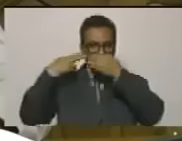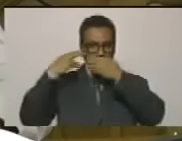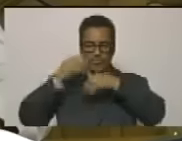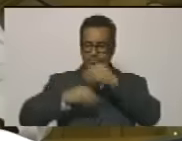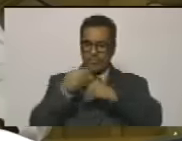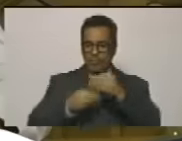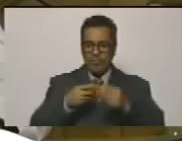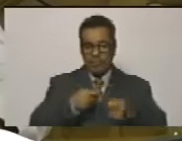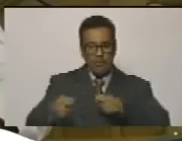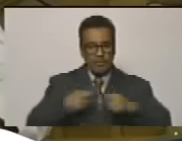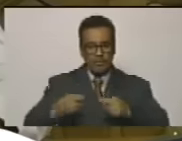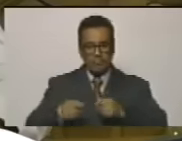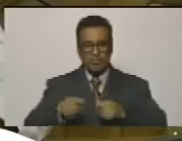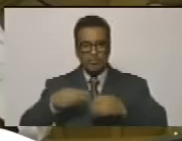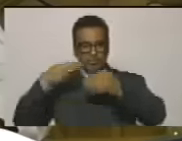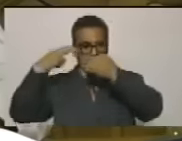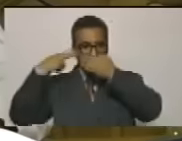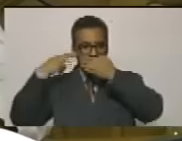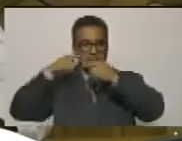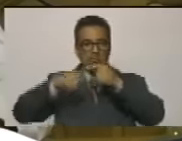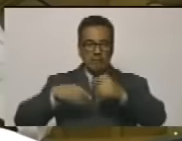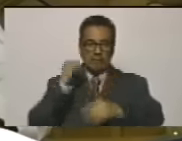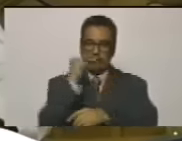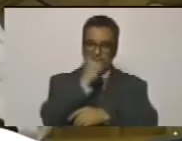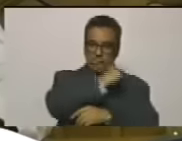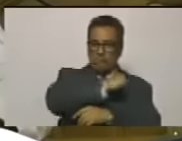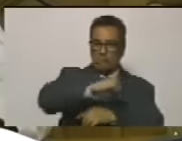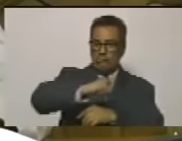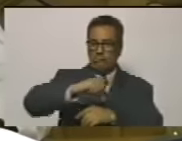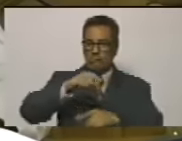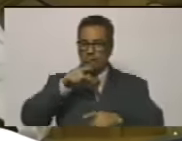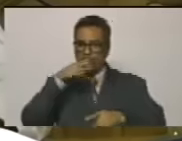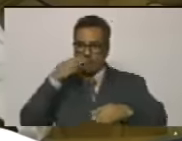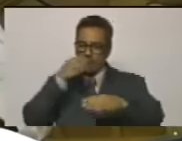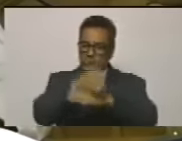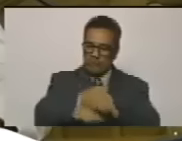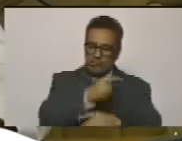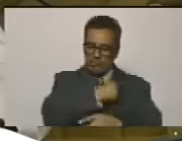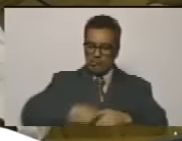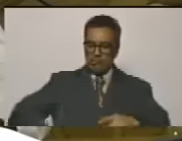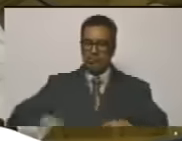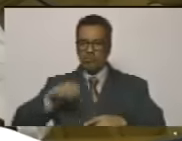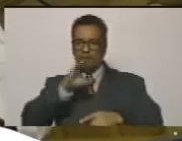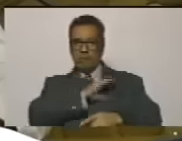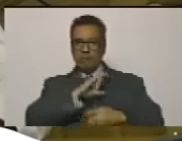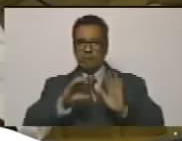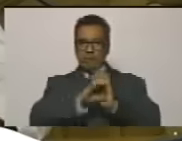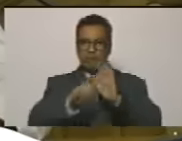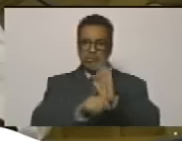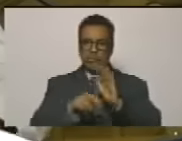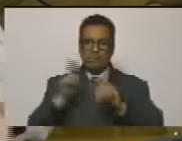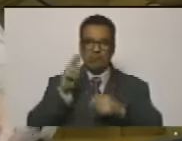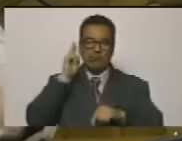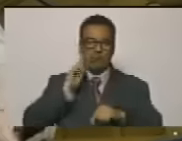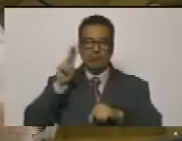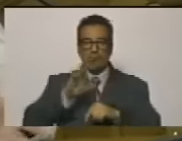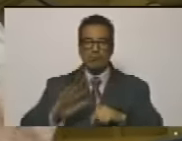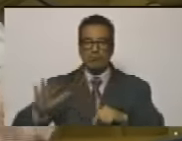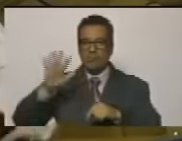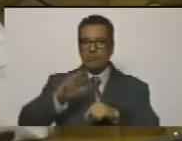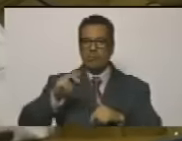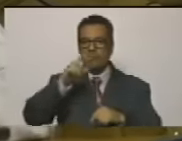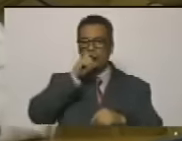ejecutar acciones terroristas y de magnicidio contra el presidente constitucional de la República Bolivariana de Venezuela,